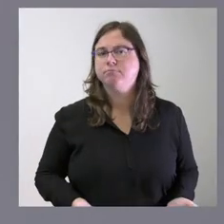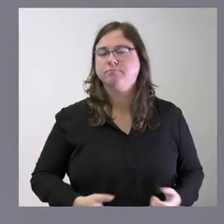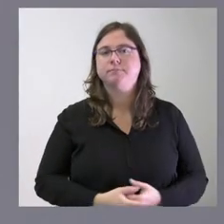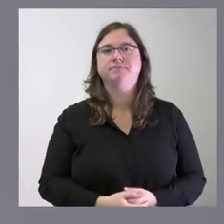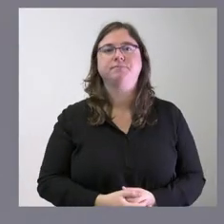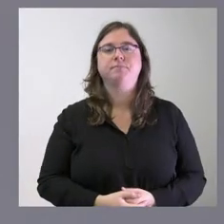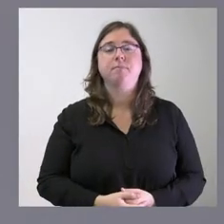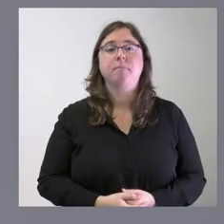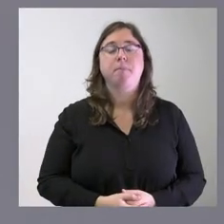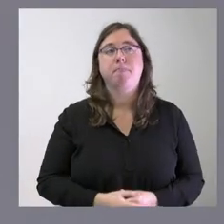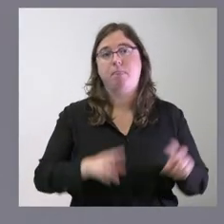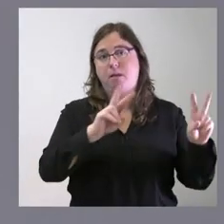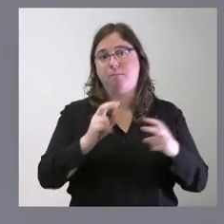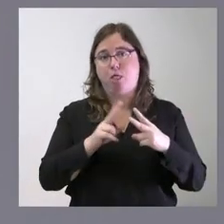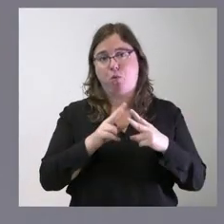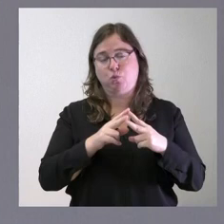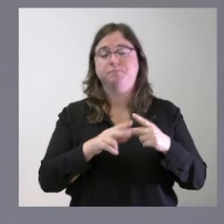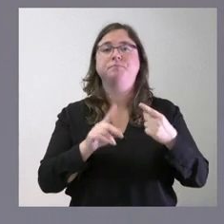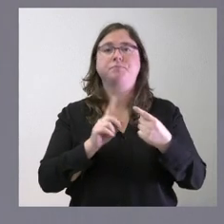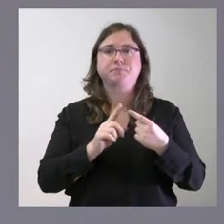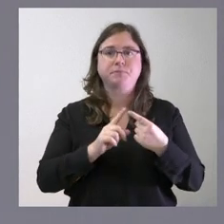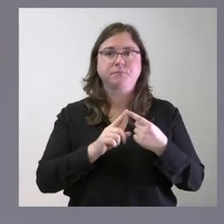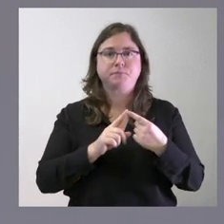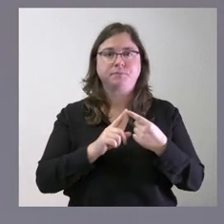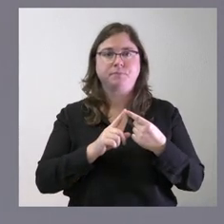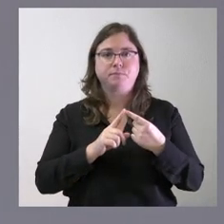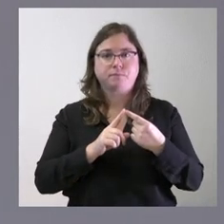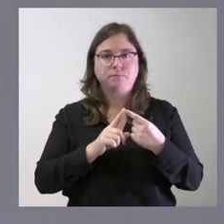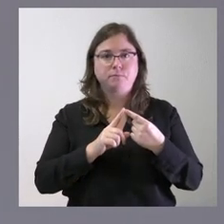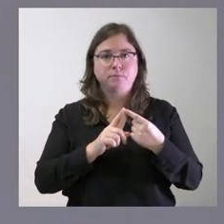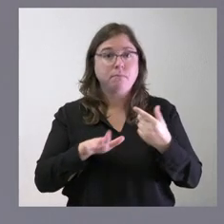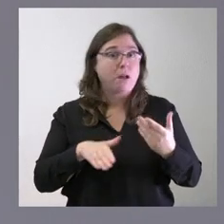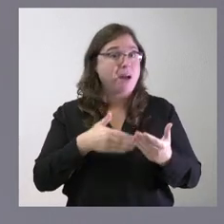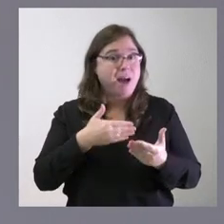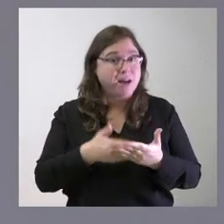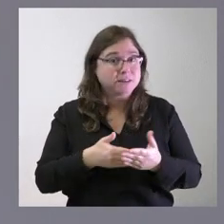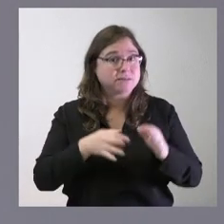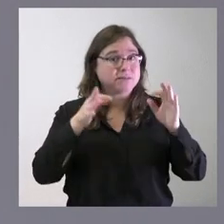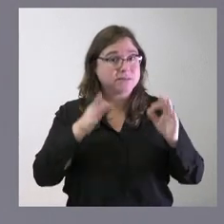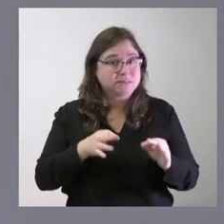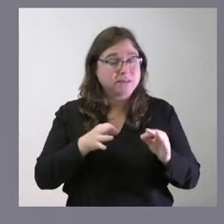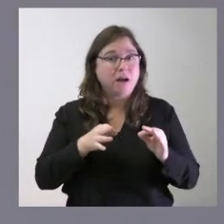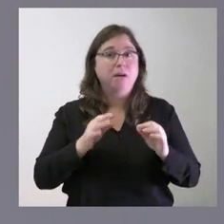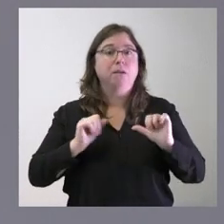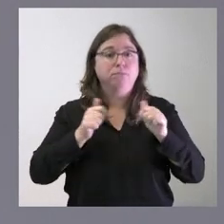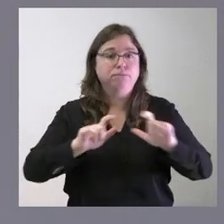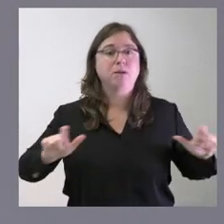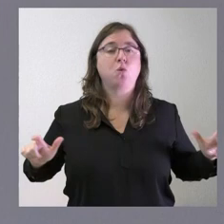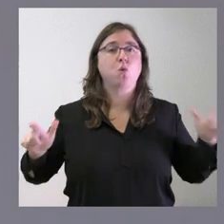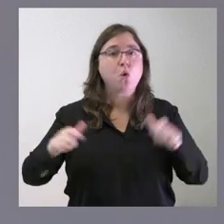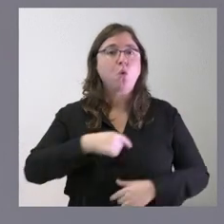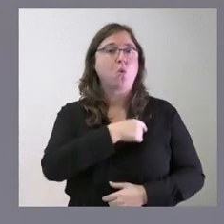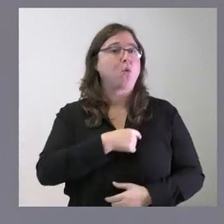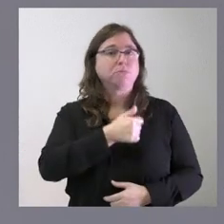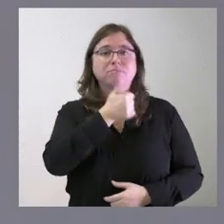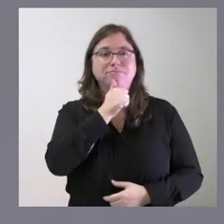Pues dos cuestiones la primera de ellas que hasta que no se abren las plicas y hasta que no se reúne la comisión de valoración no se